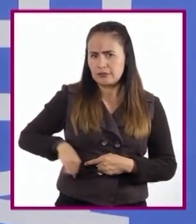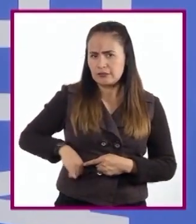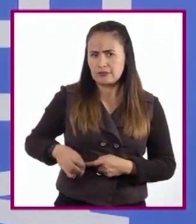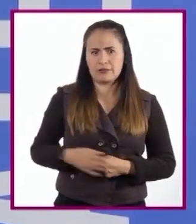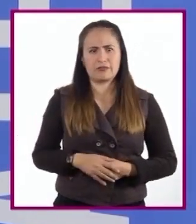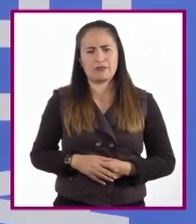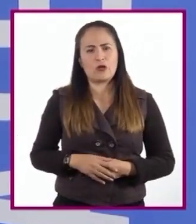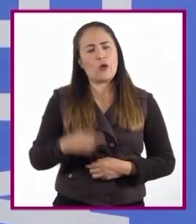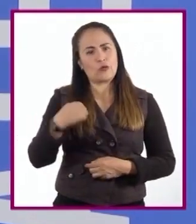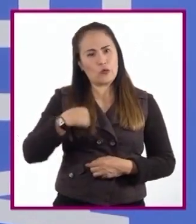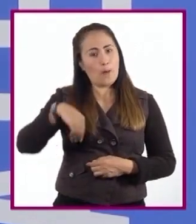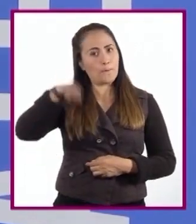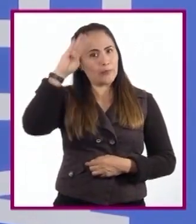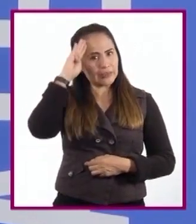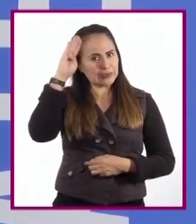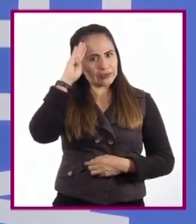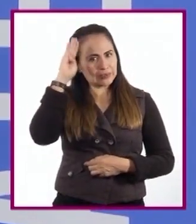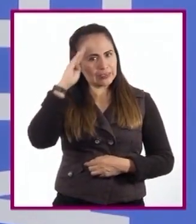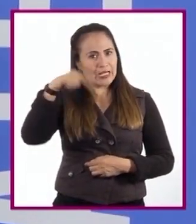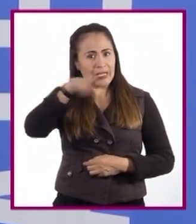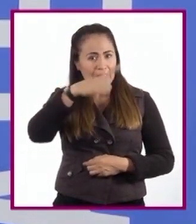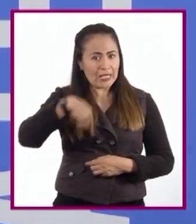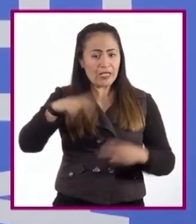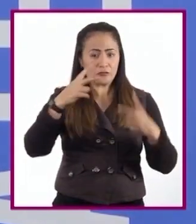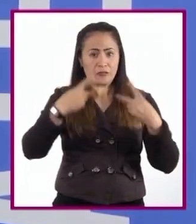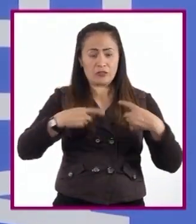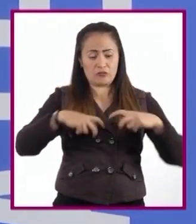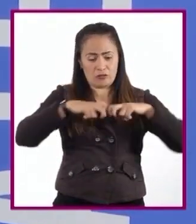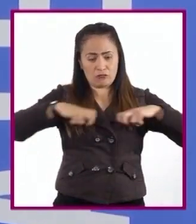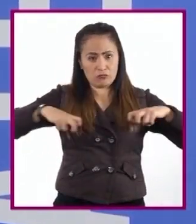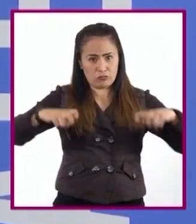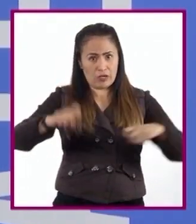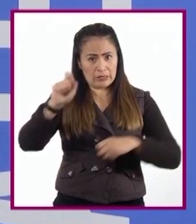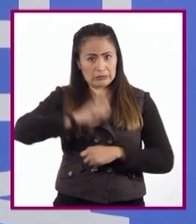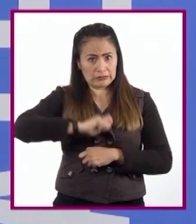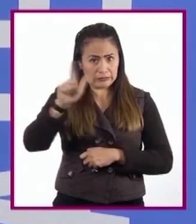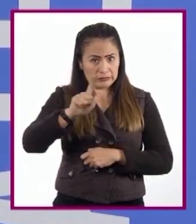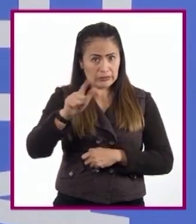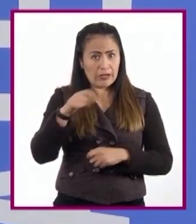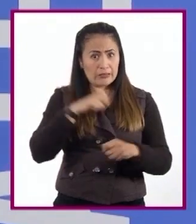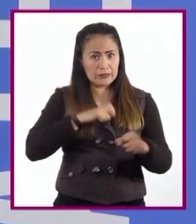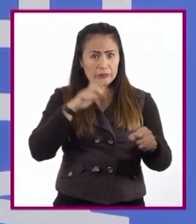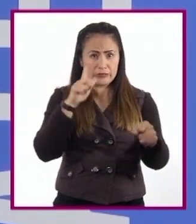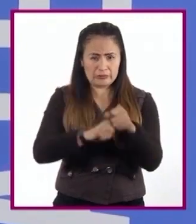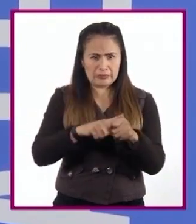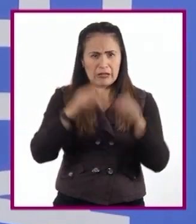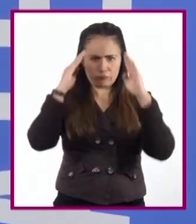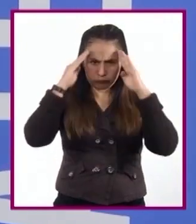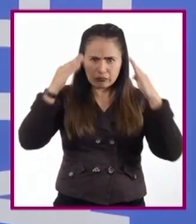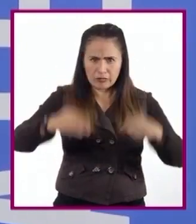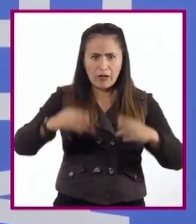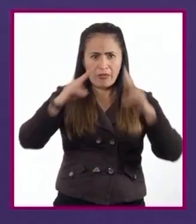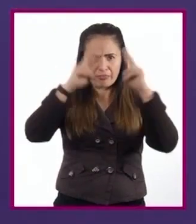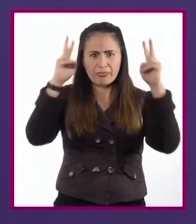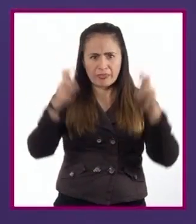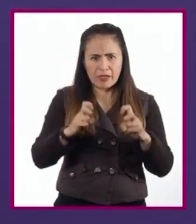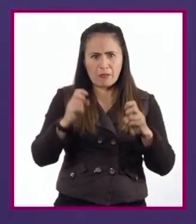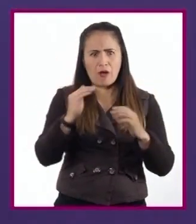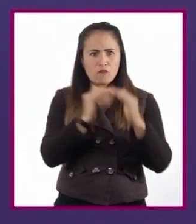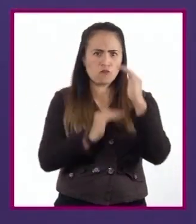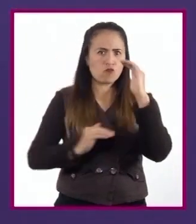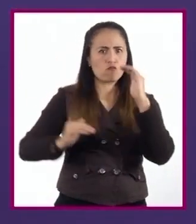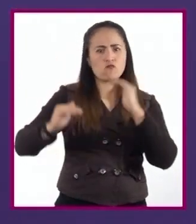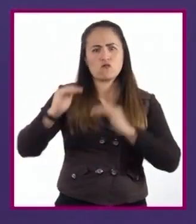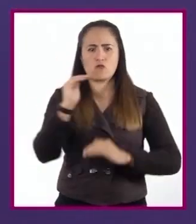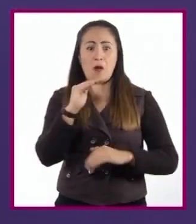que el hecho de que los panelistas sean especialistas en dicho tema permite que la discusión sea de alto nivel. Así